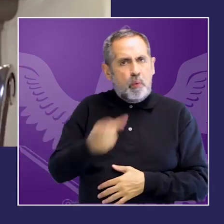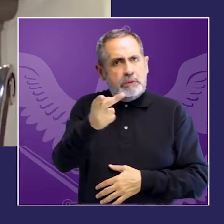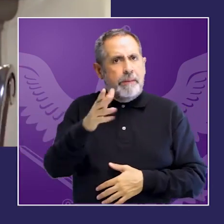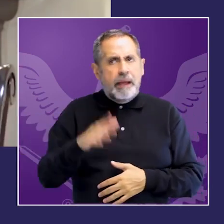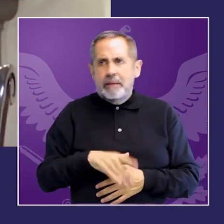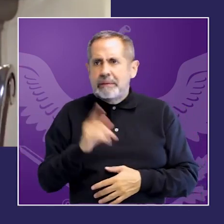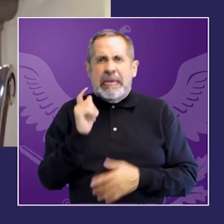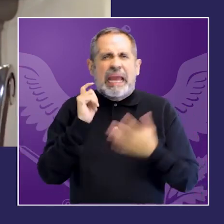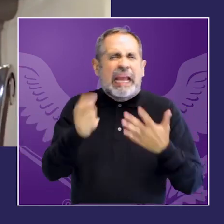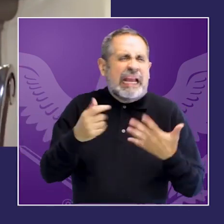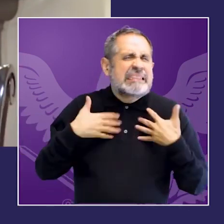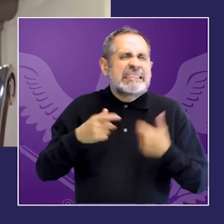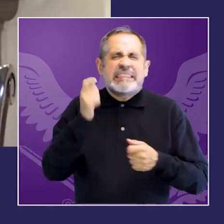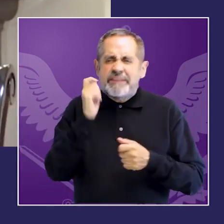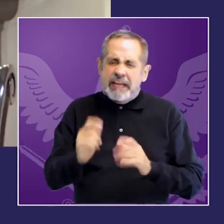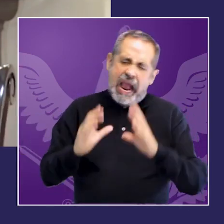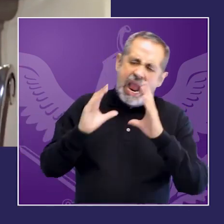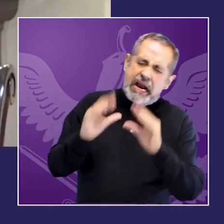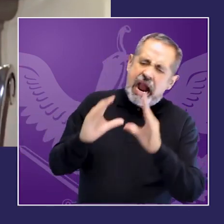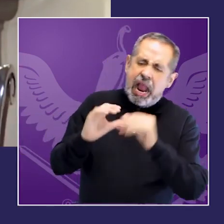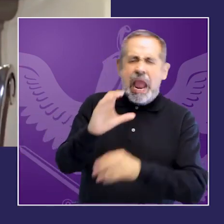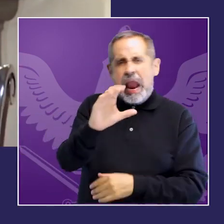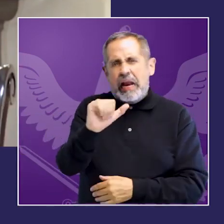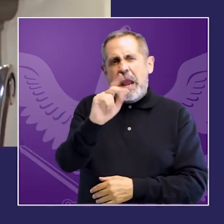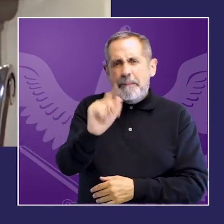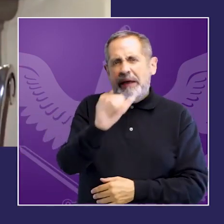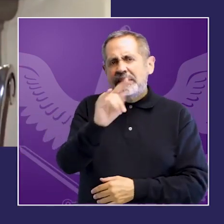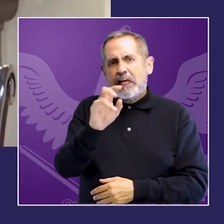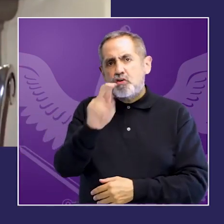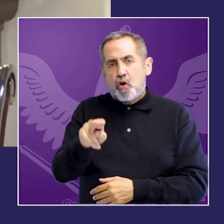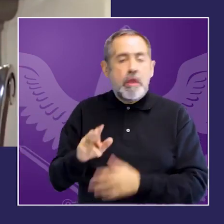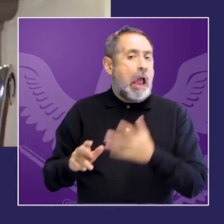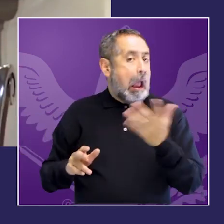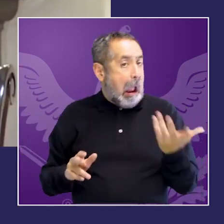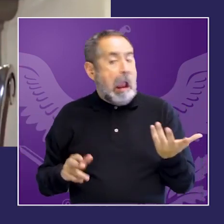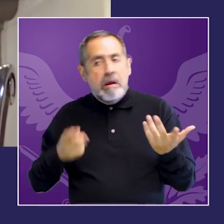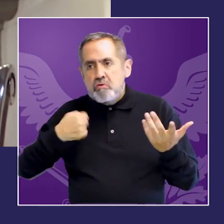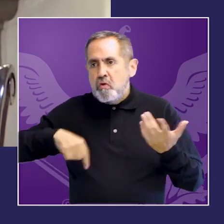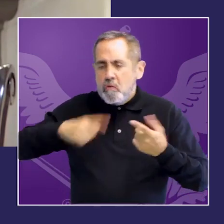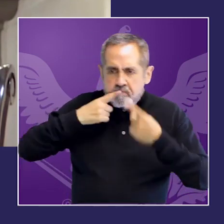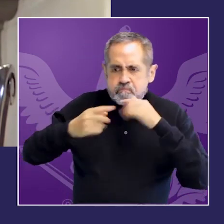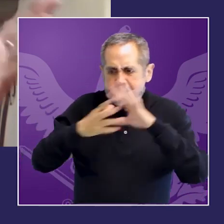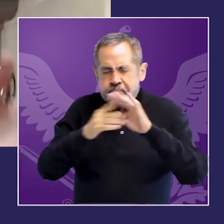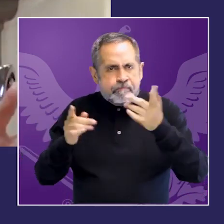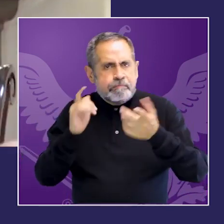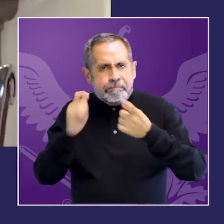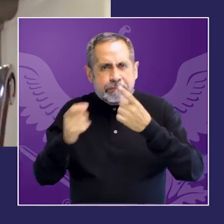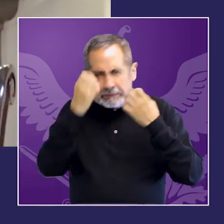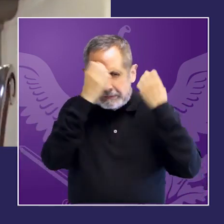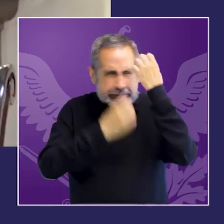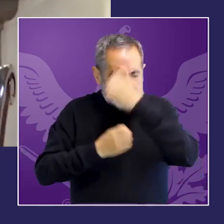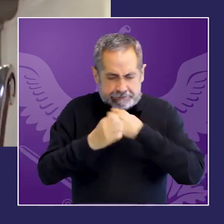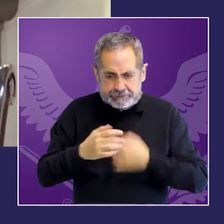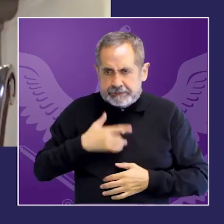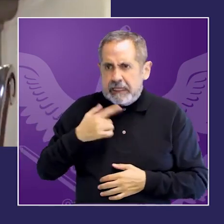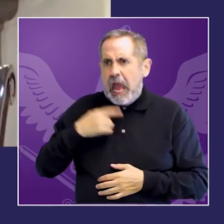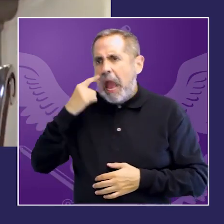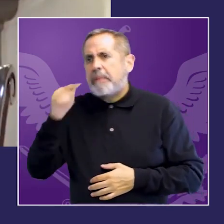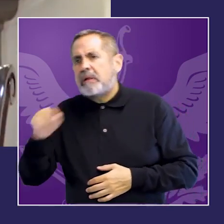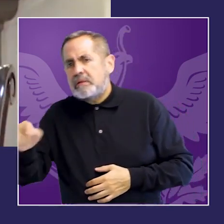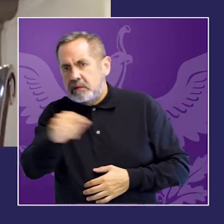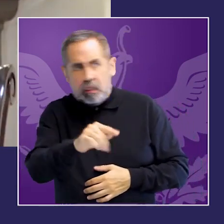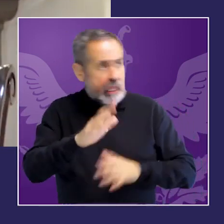preguntaba hoy temprano bueno que entendés que es esto de la capacitación y la verdad es que nosotros nos sometimos a una a una